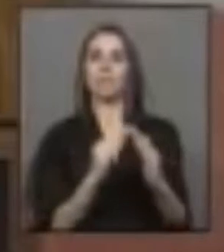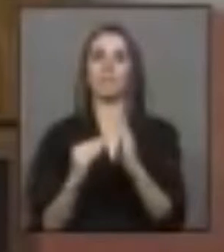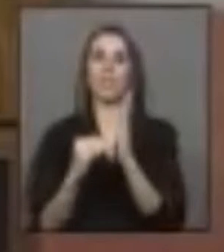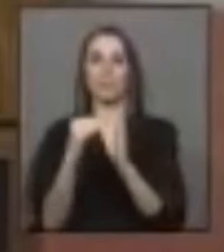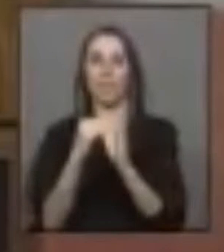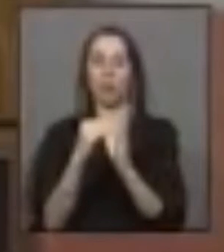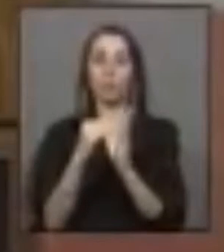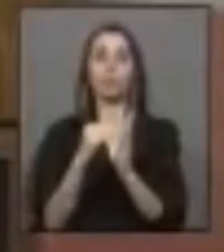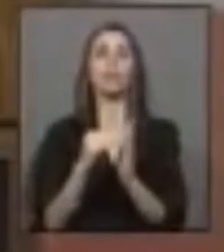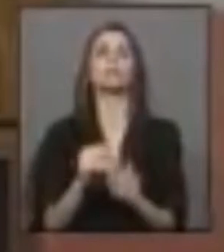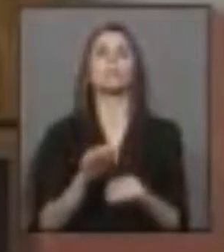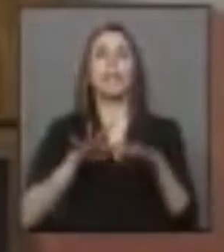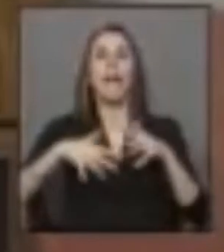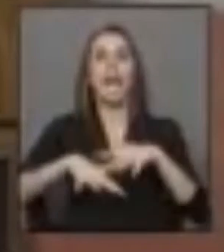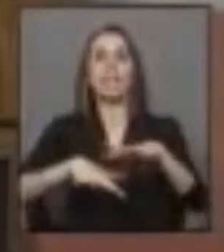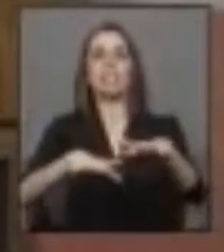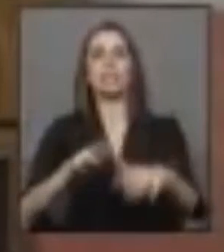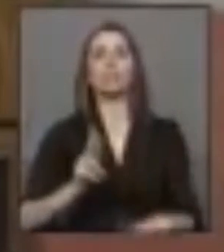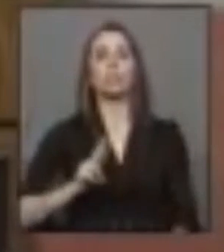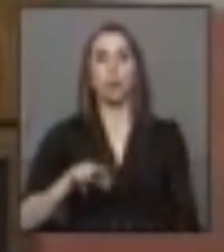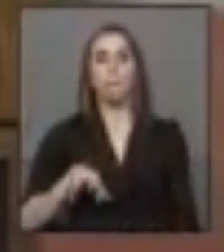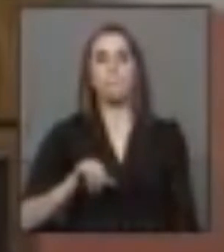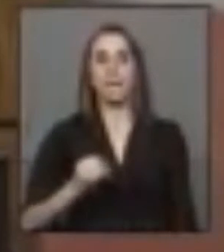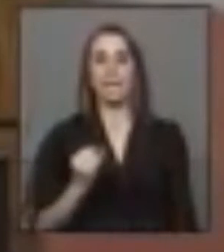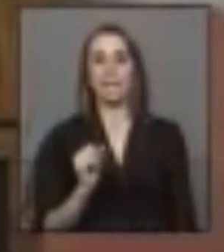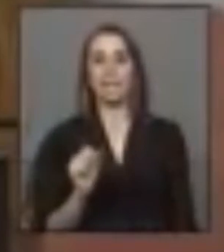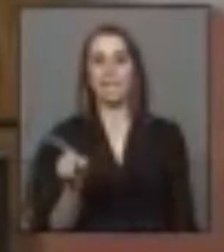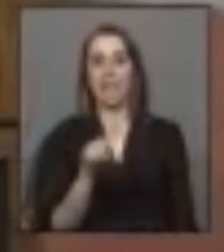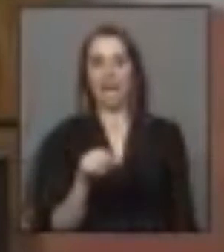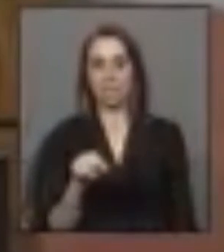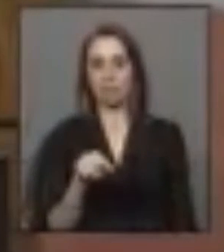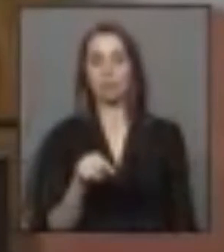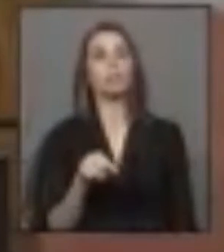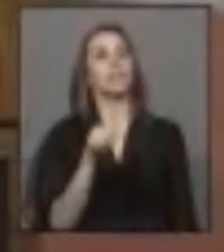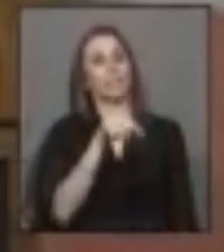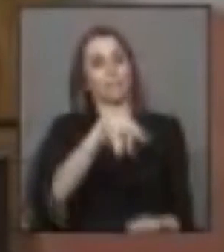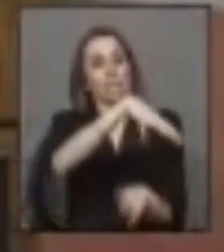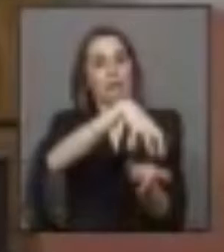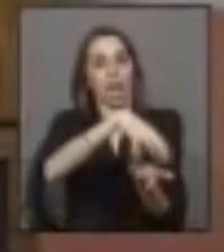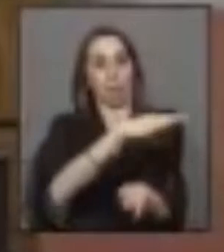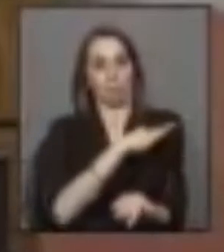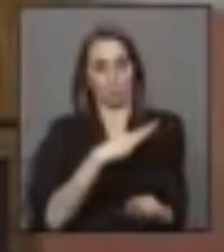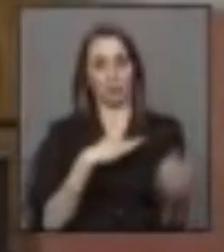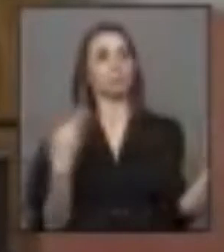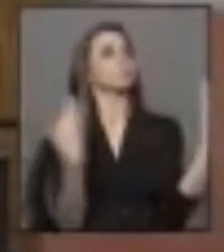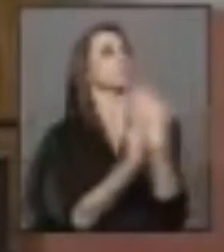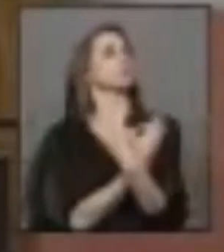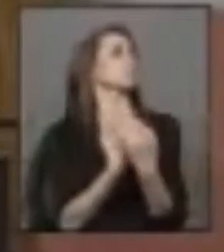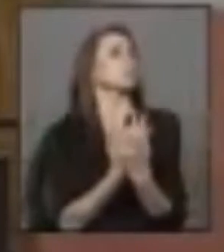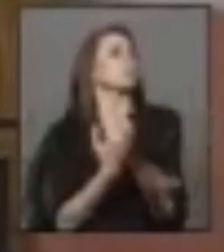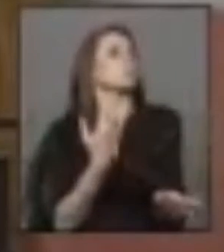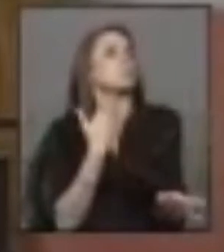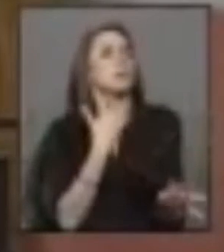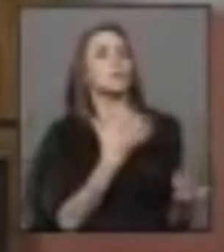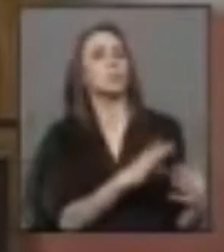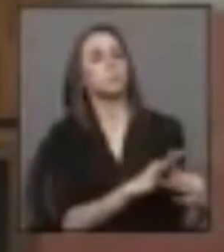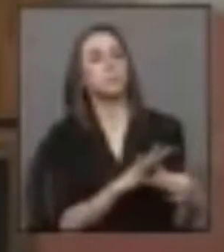Urbanismo de Los Ríos, don Carlos Mejías. Con la finalidad de que esa cartera explique las razones